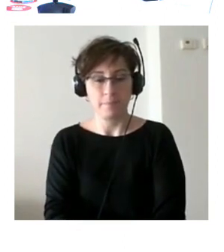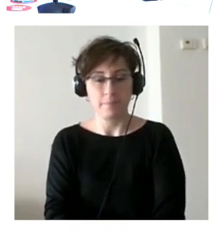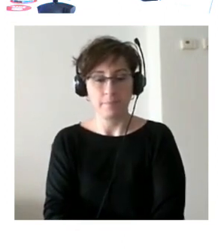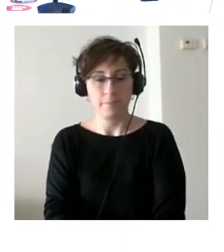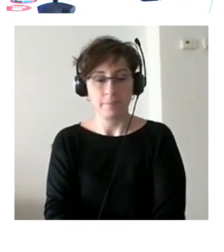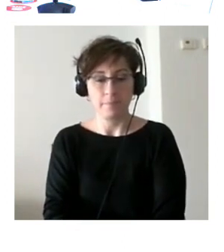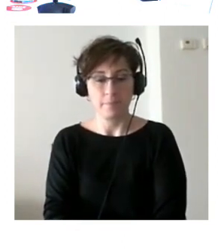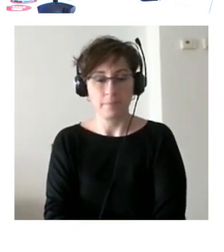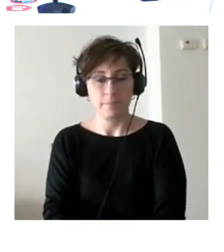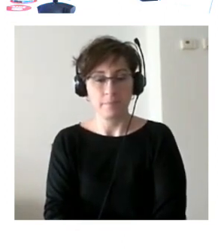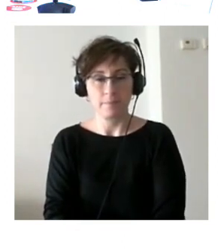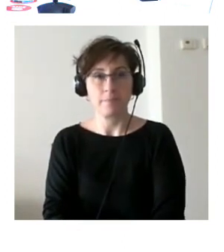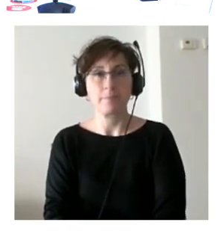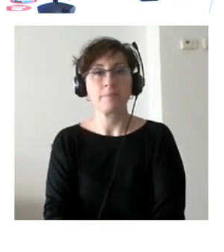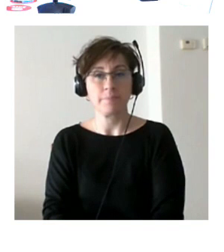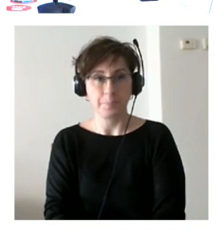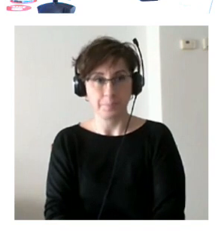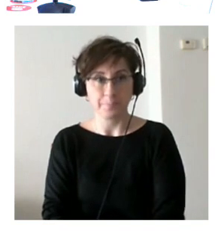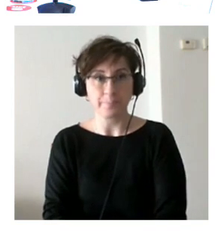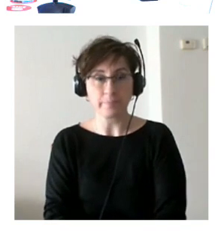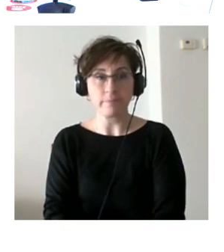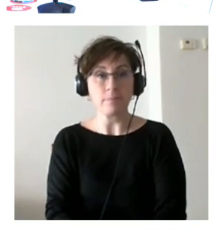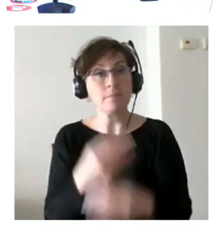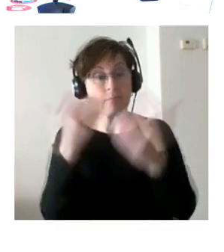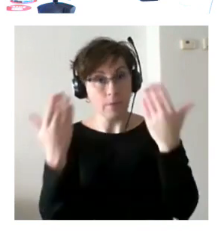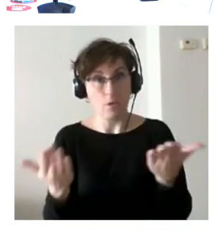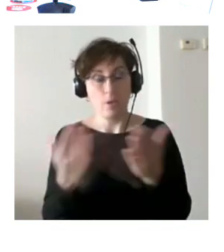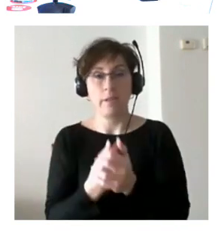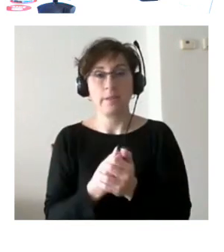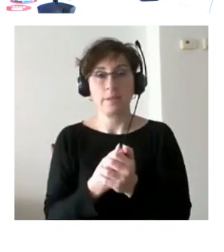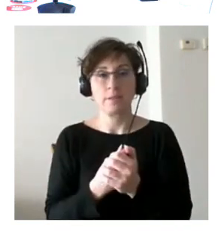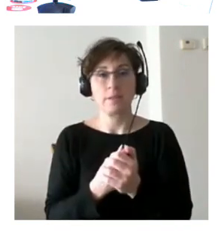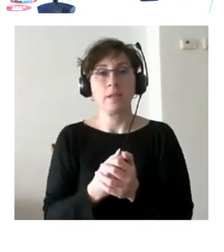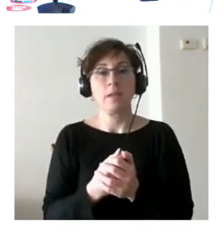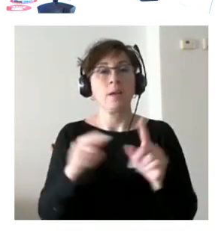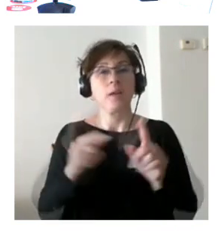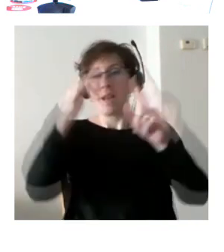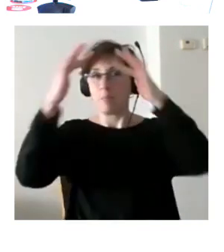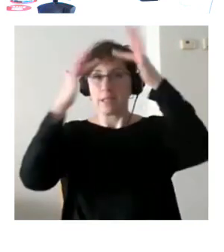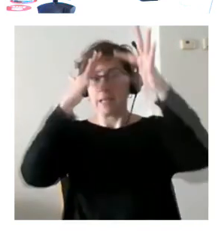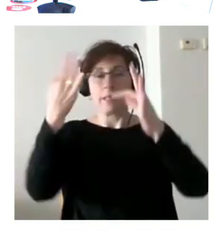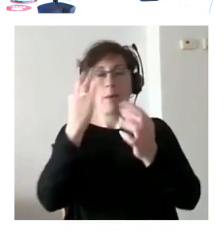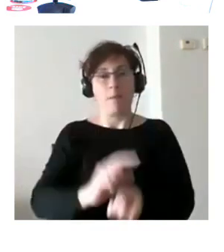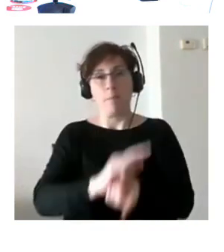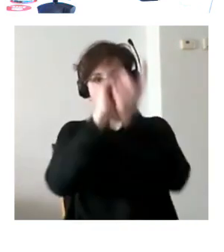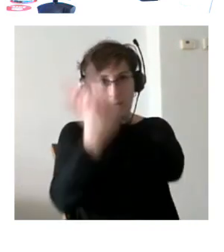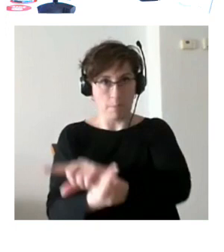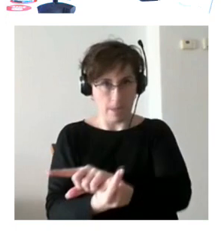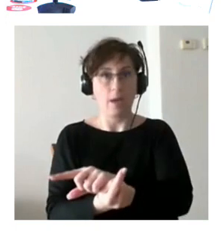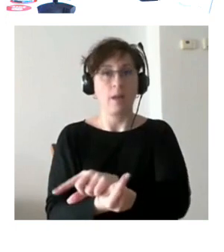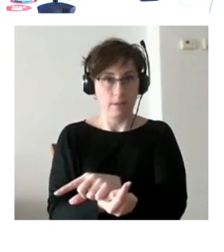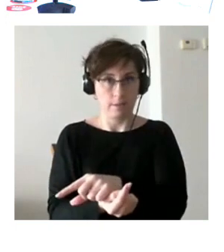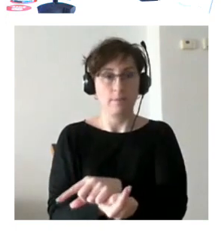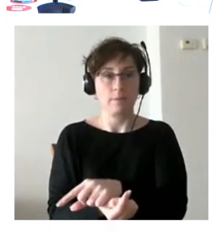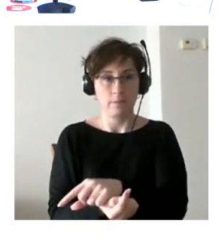desde ahí el empleo personalizado nos invita a que tenemos que tener un cambio de expectativa y este cambio de expectativa tiene que